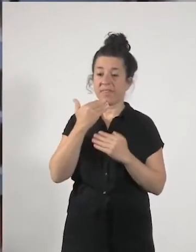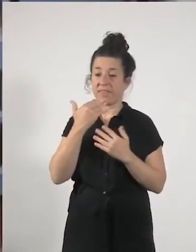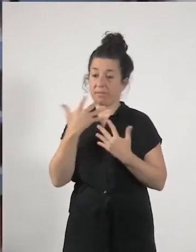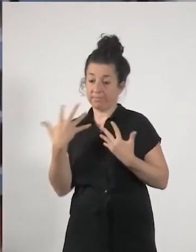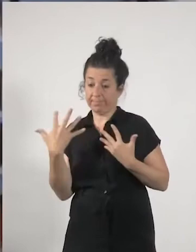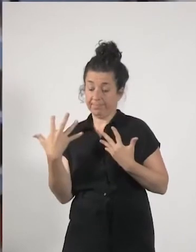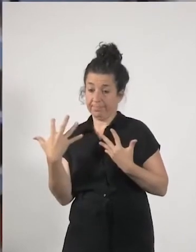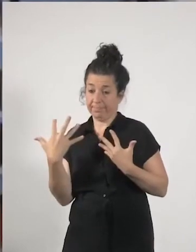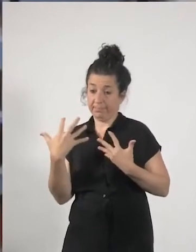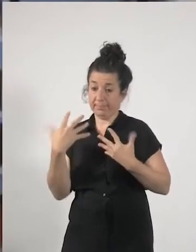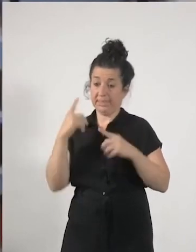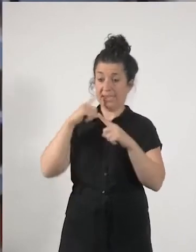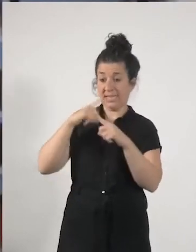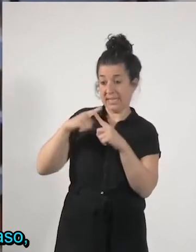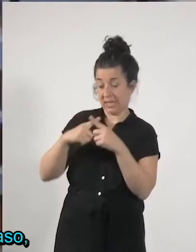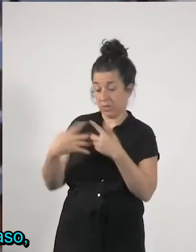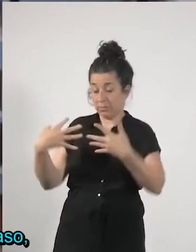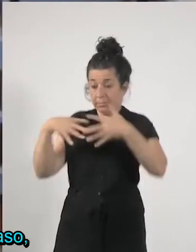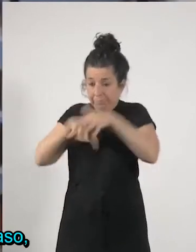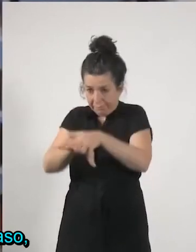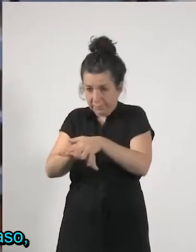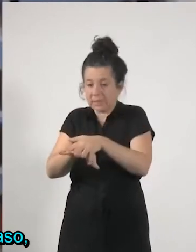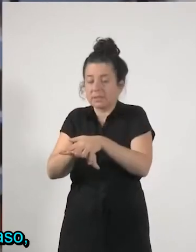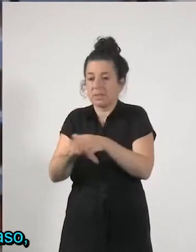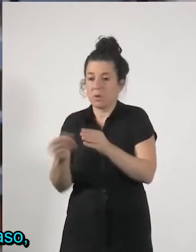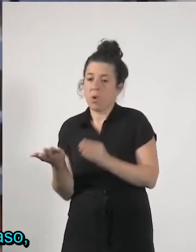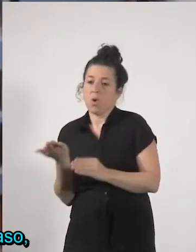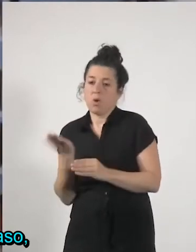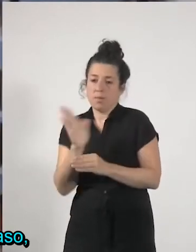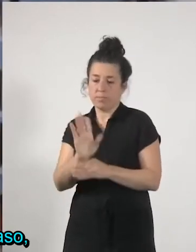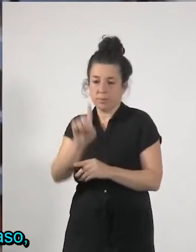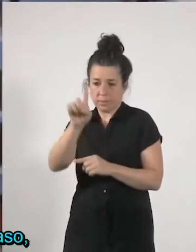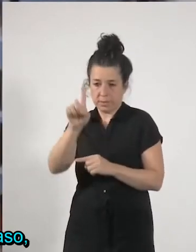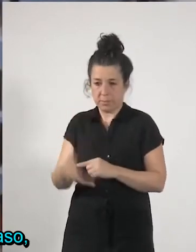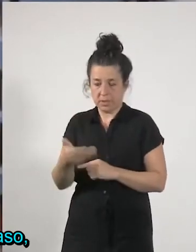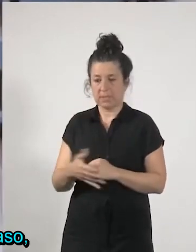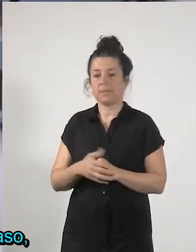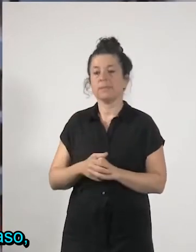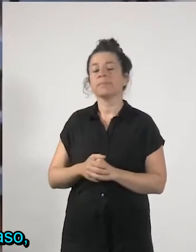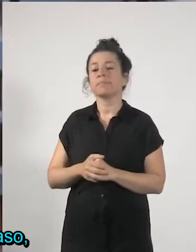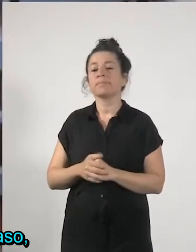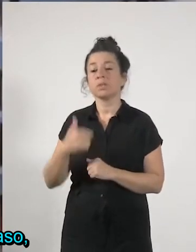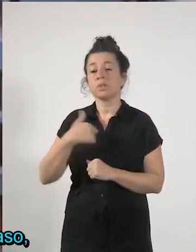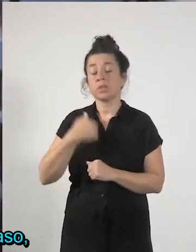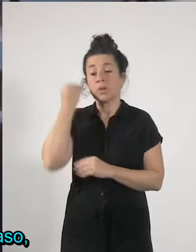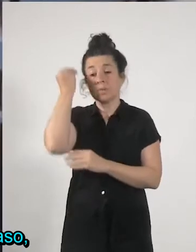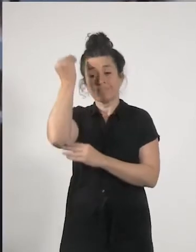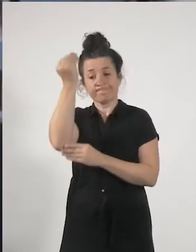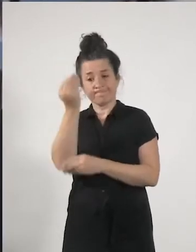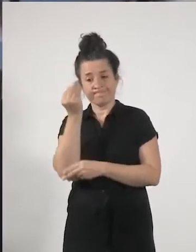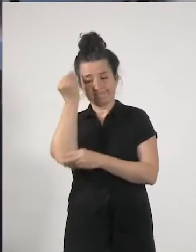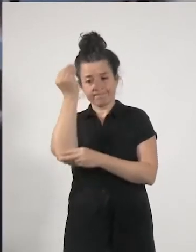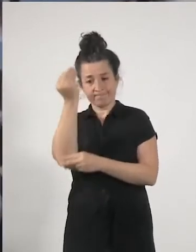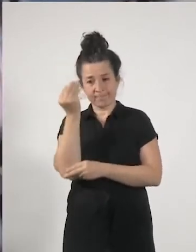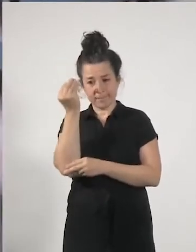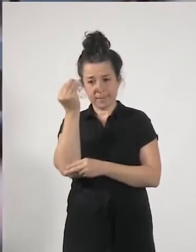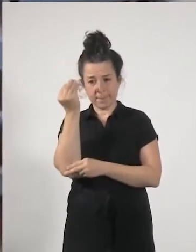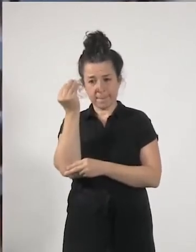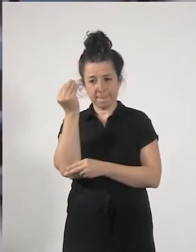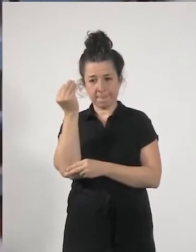del sexo ¿no? y entonces bueno pues habría que yo creo que en este caso pues para